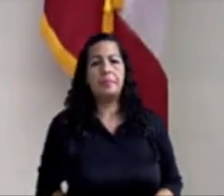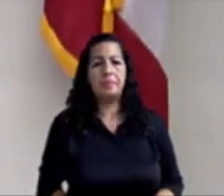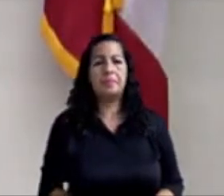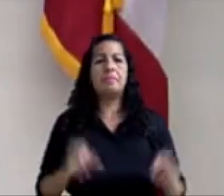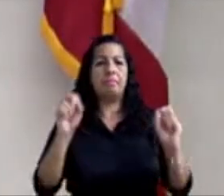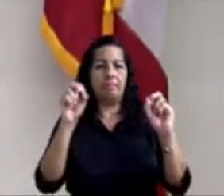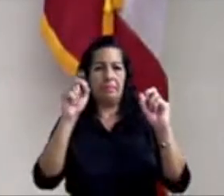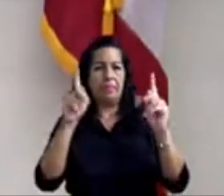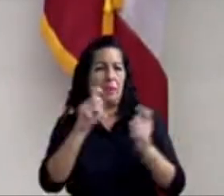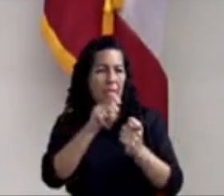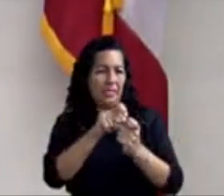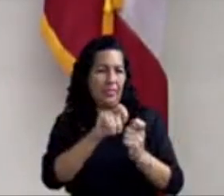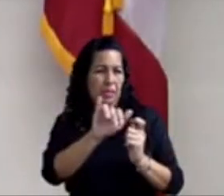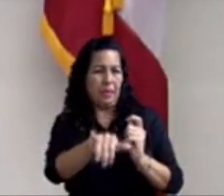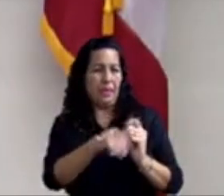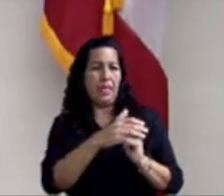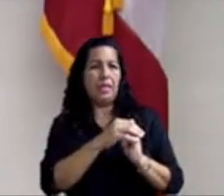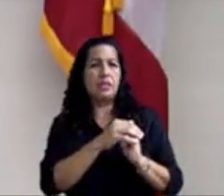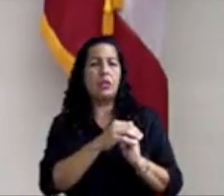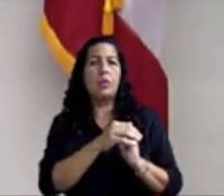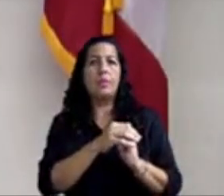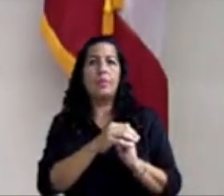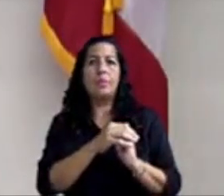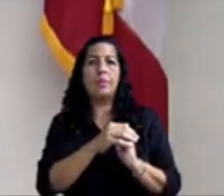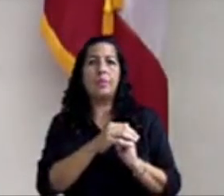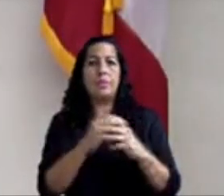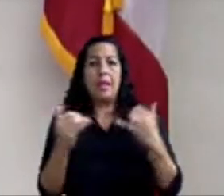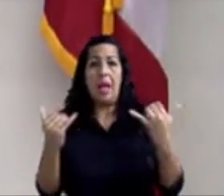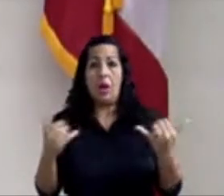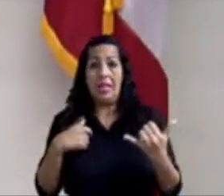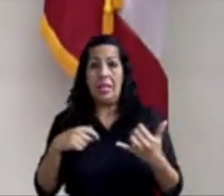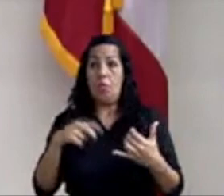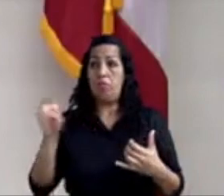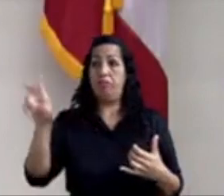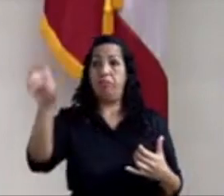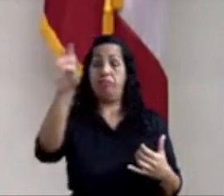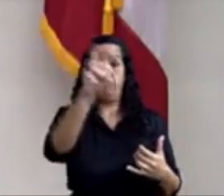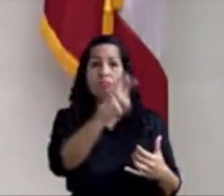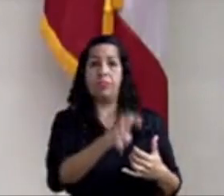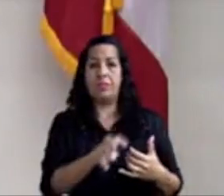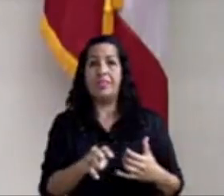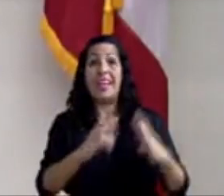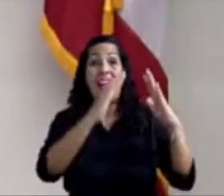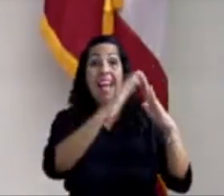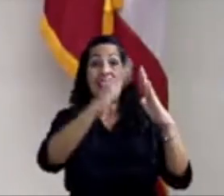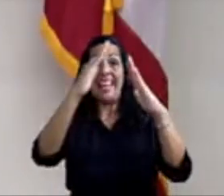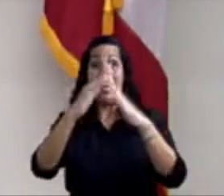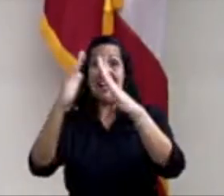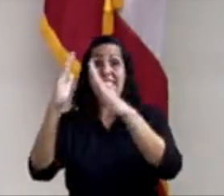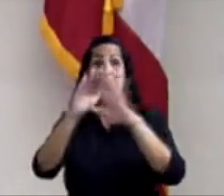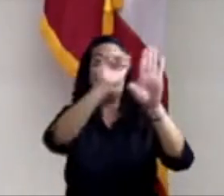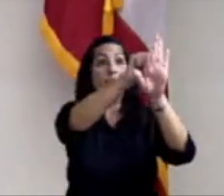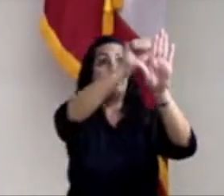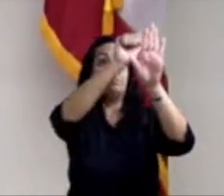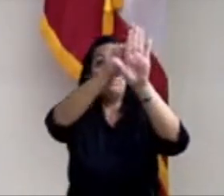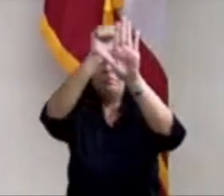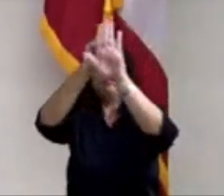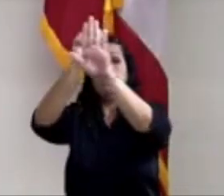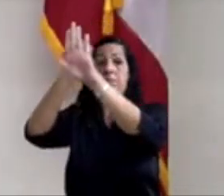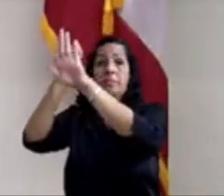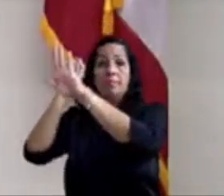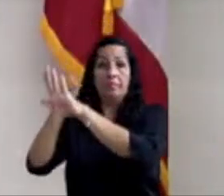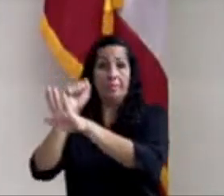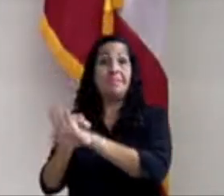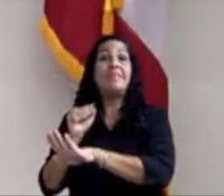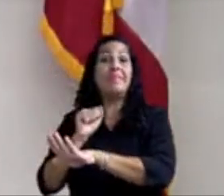Mira, específicamente para ese tema, nosotros tenemos ahora el Bacutur toca tu puerta. Nosotros vamos a ir casa por casa, estamos haciendo municipio por municipio.